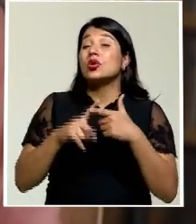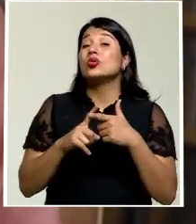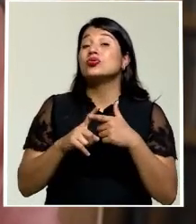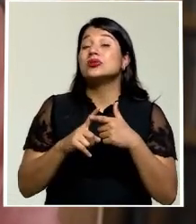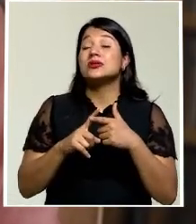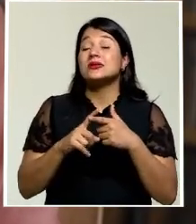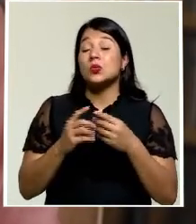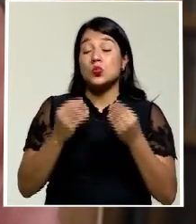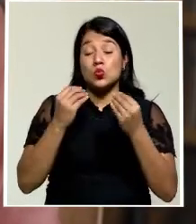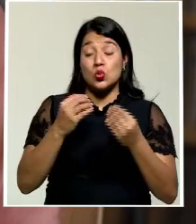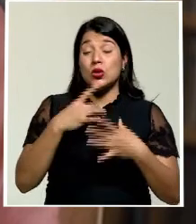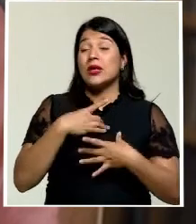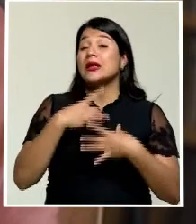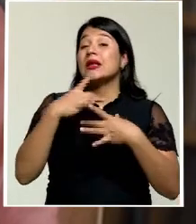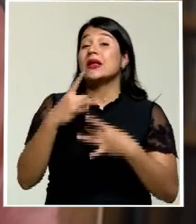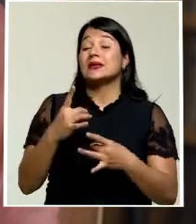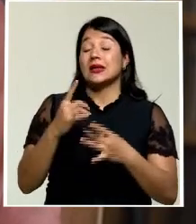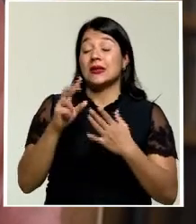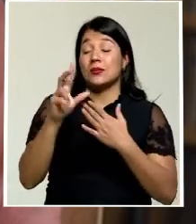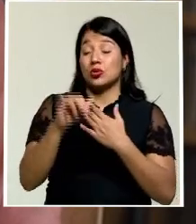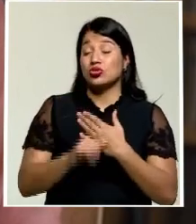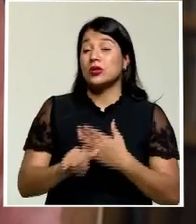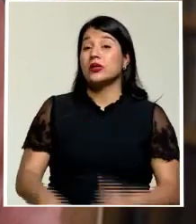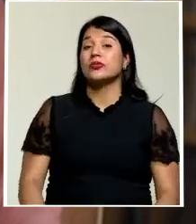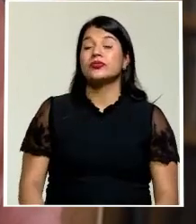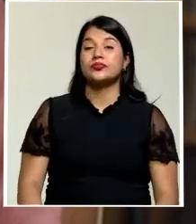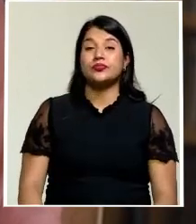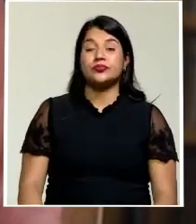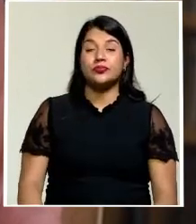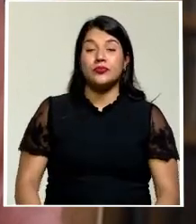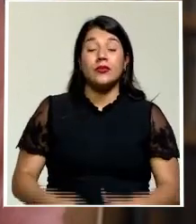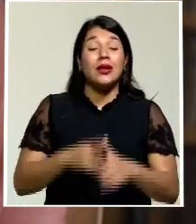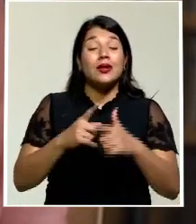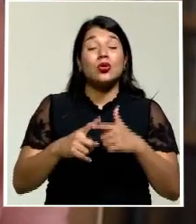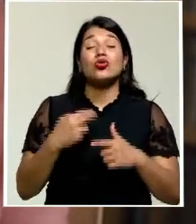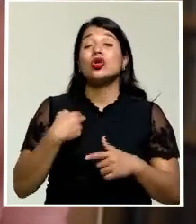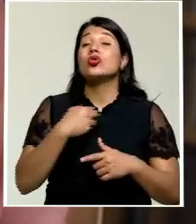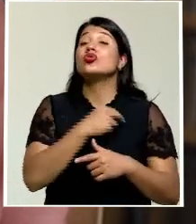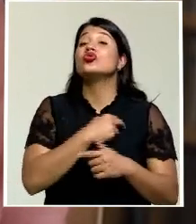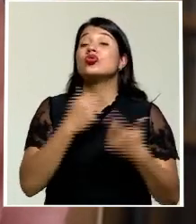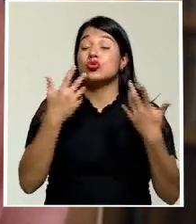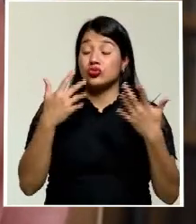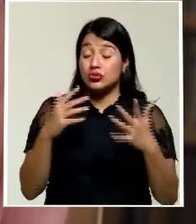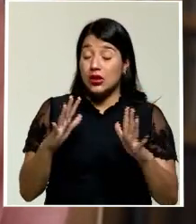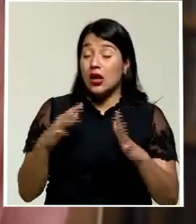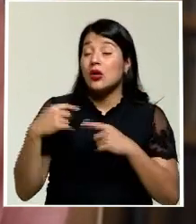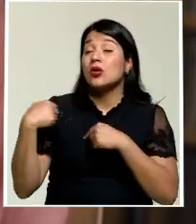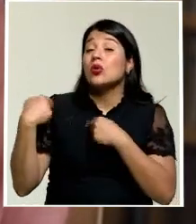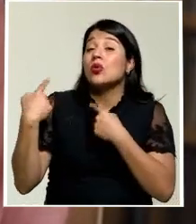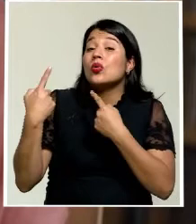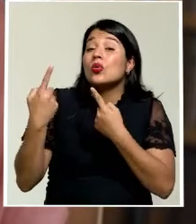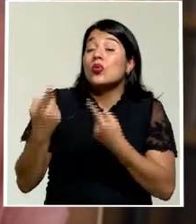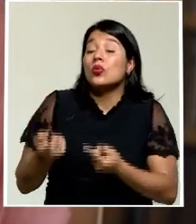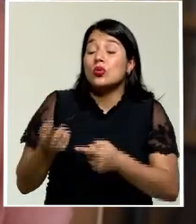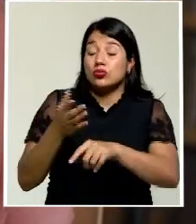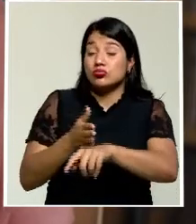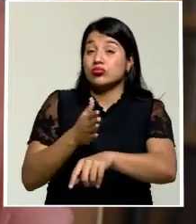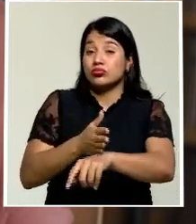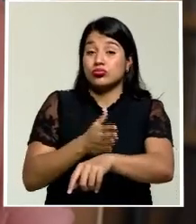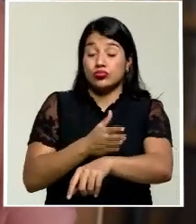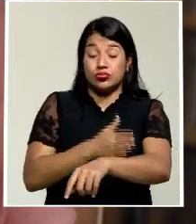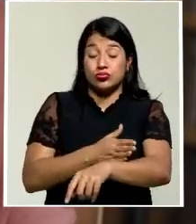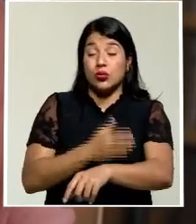muy interesante el proyecto. Entonces nosotros hemos ido aumentándolo porque